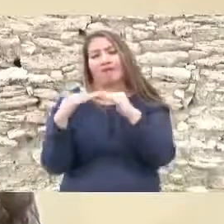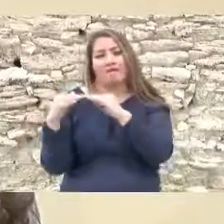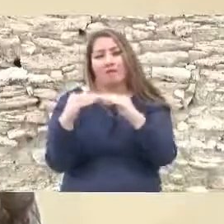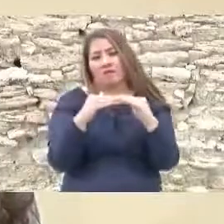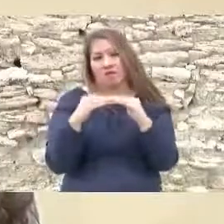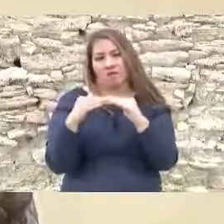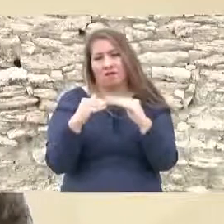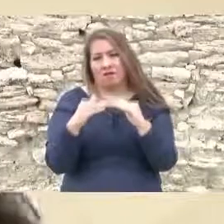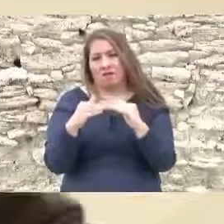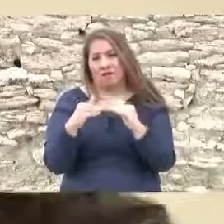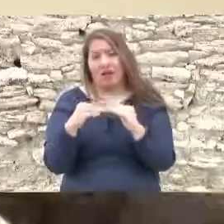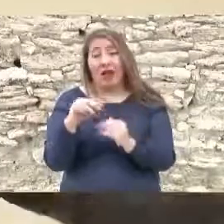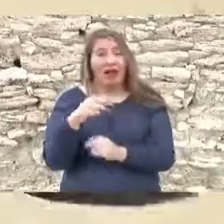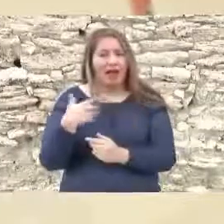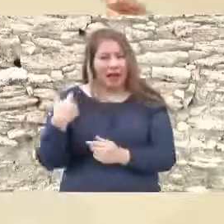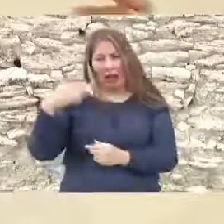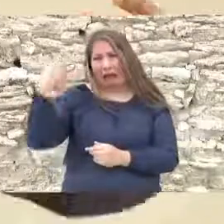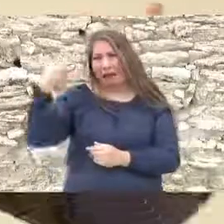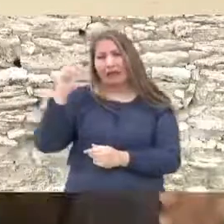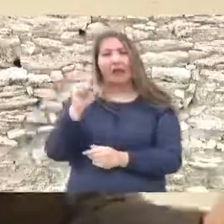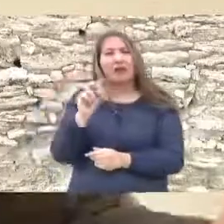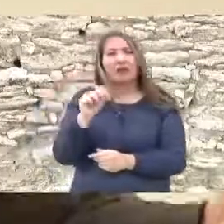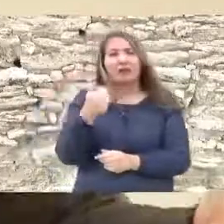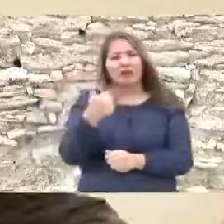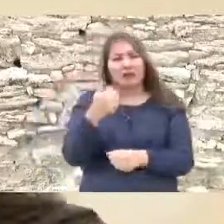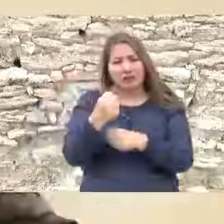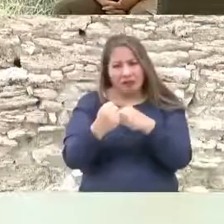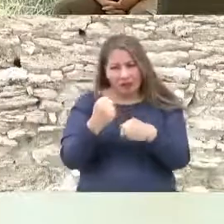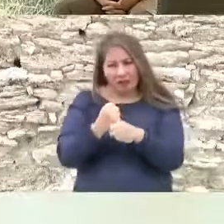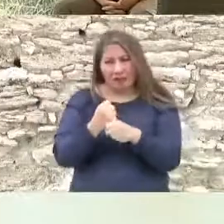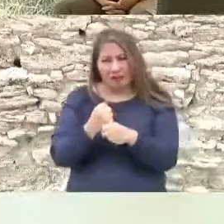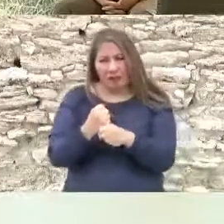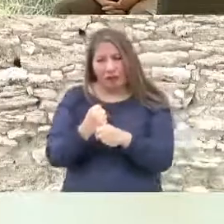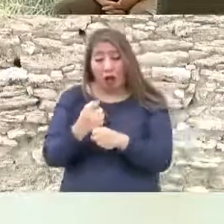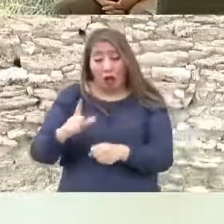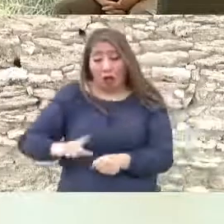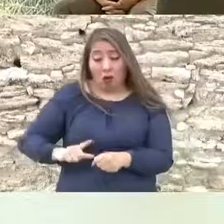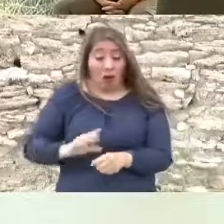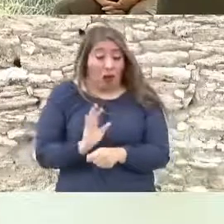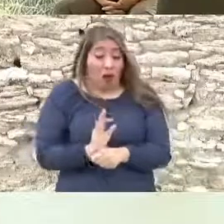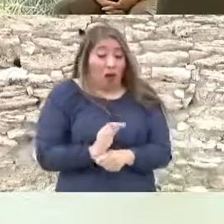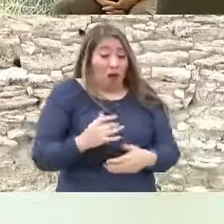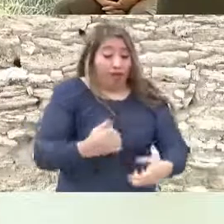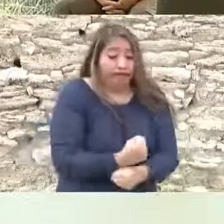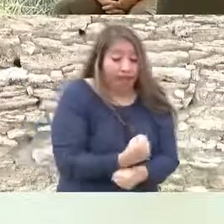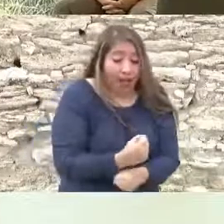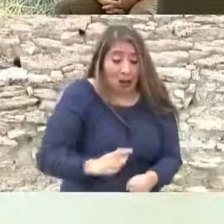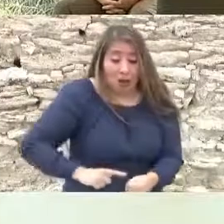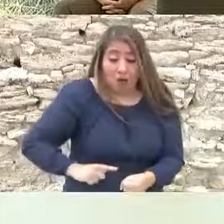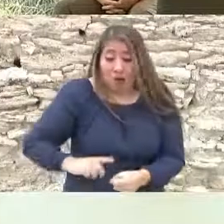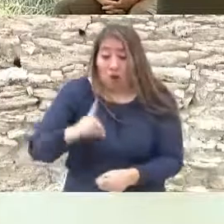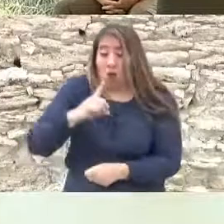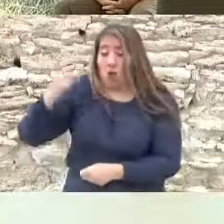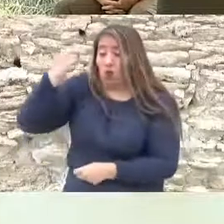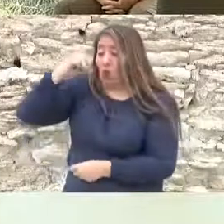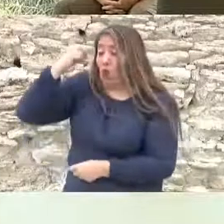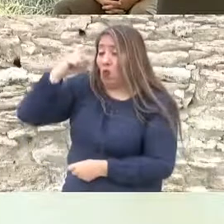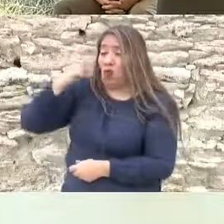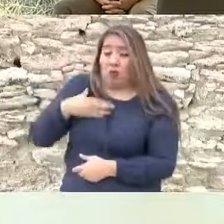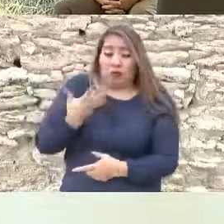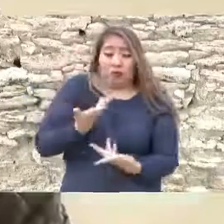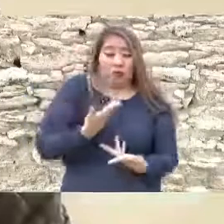tenían acaparado el gobierno estaba tomado el gobierno estaba